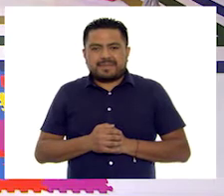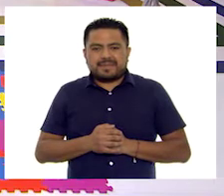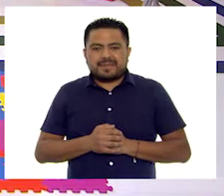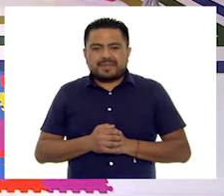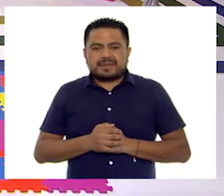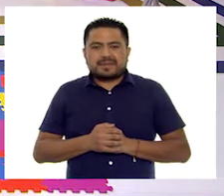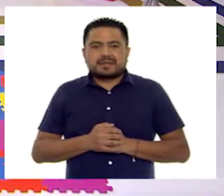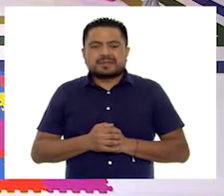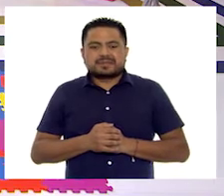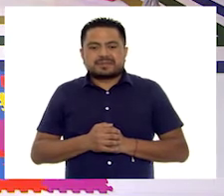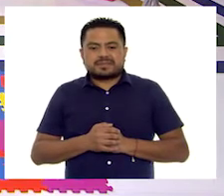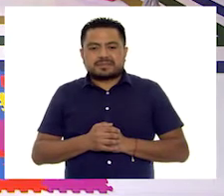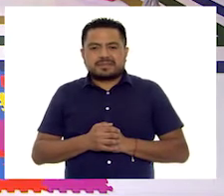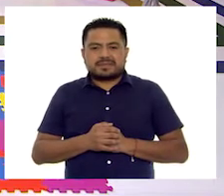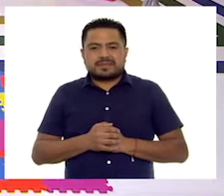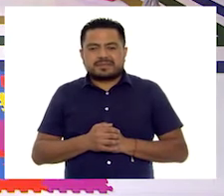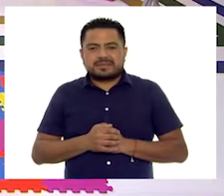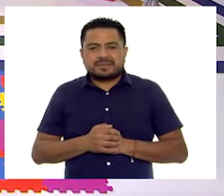hoy? Sí.